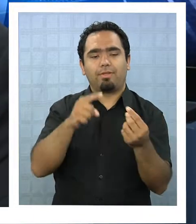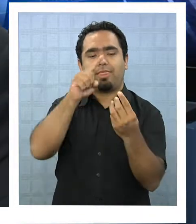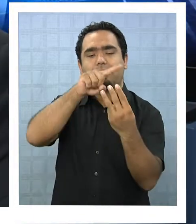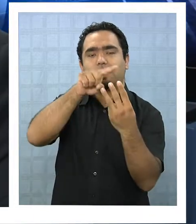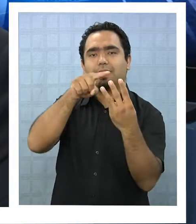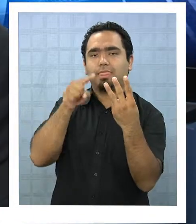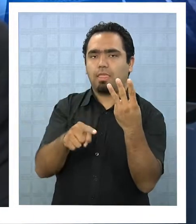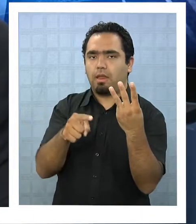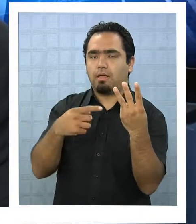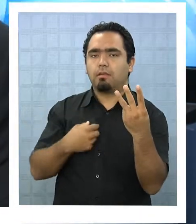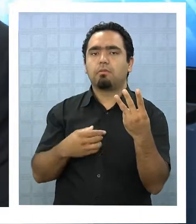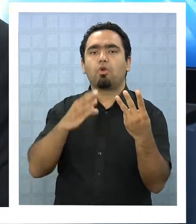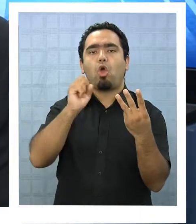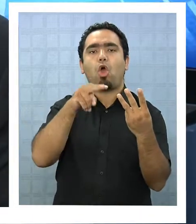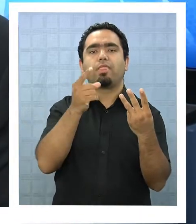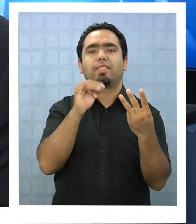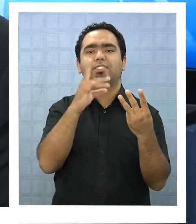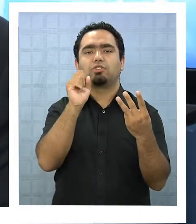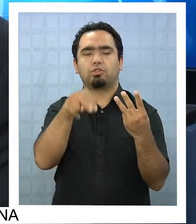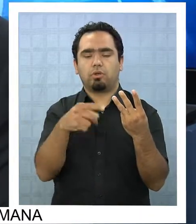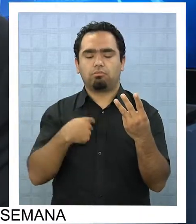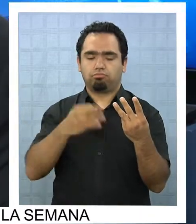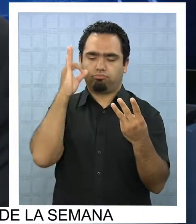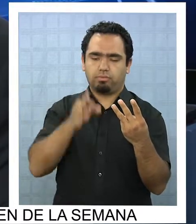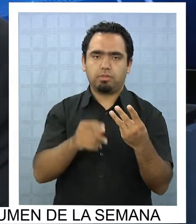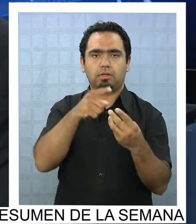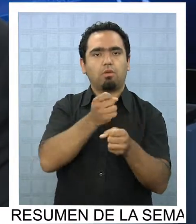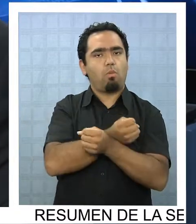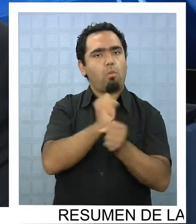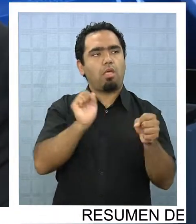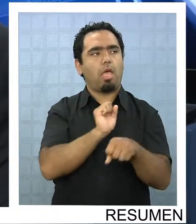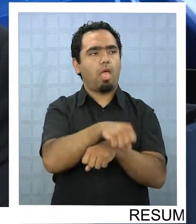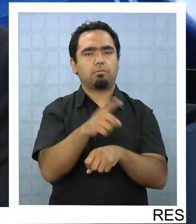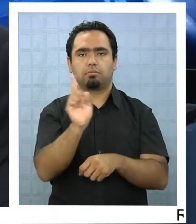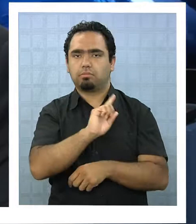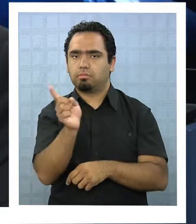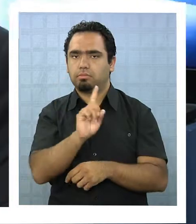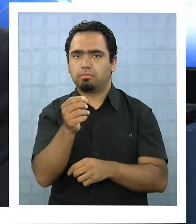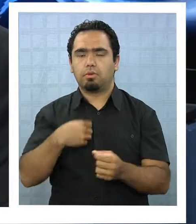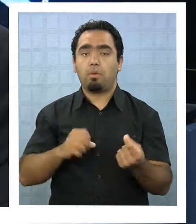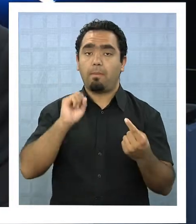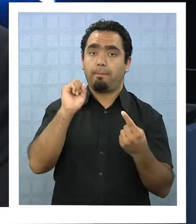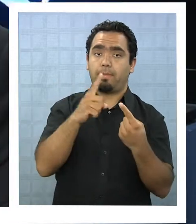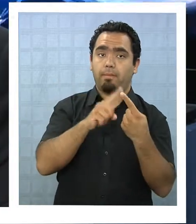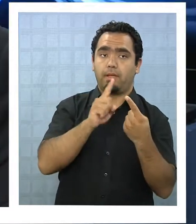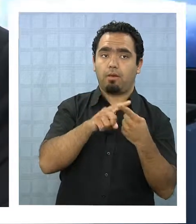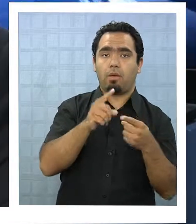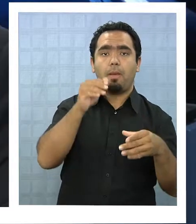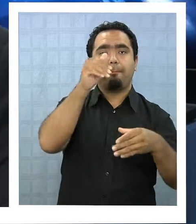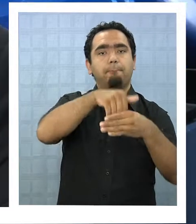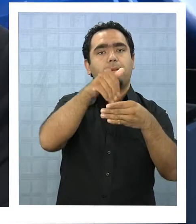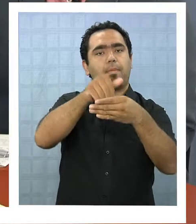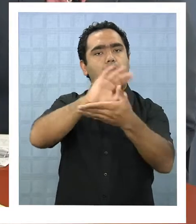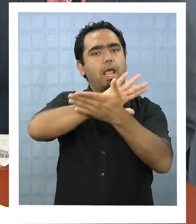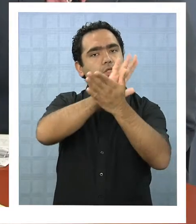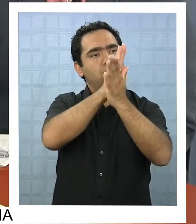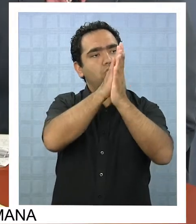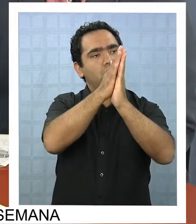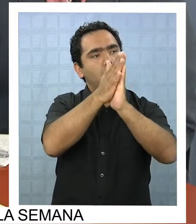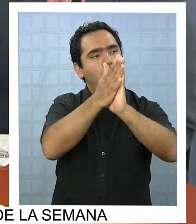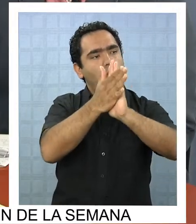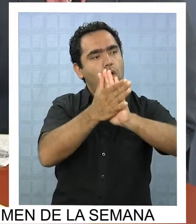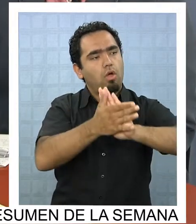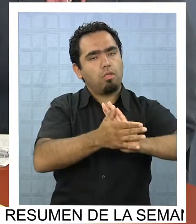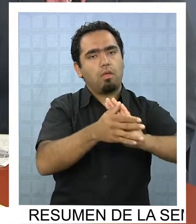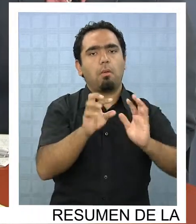decirla y pongo la palabra condición que son intransables una es primarias para todos los cargos cosa que la